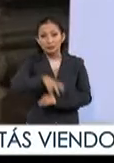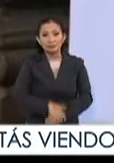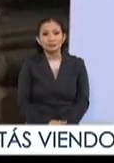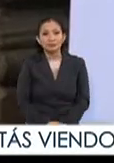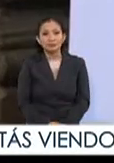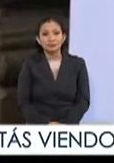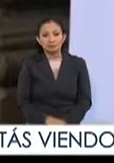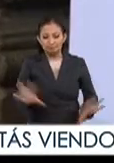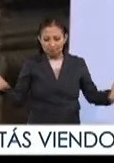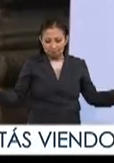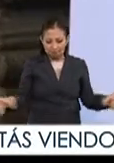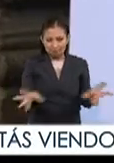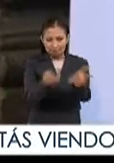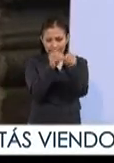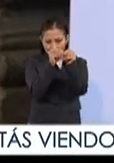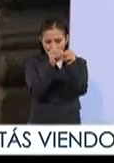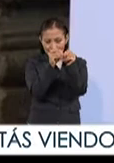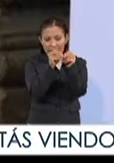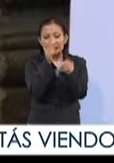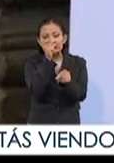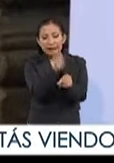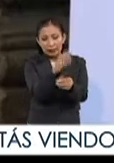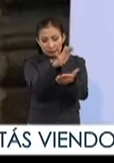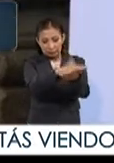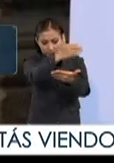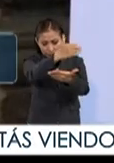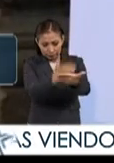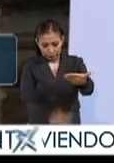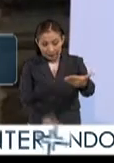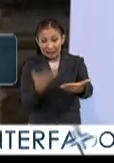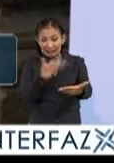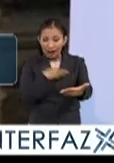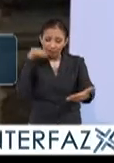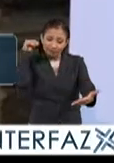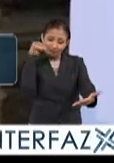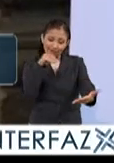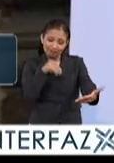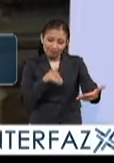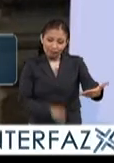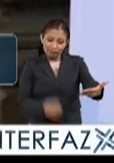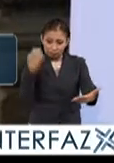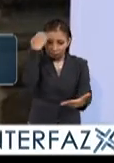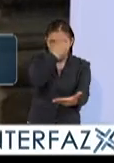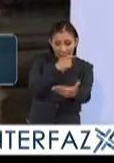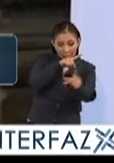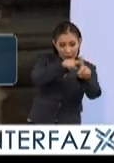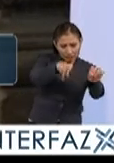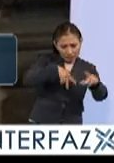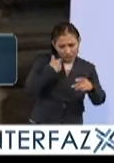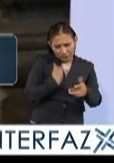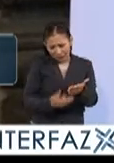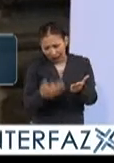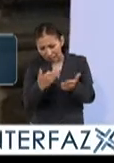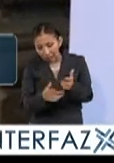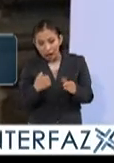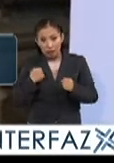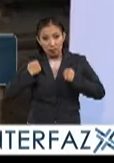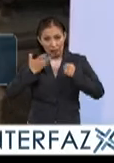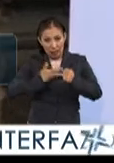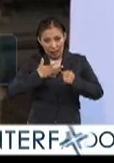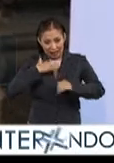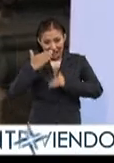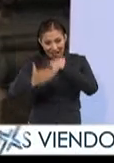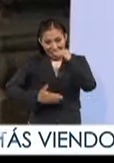En resumen se trata de un documento que contiene la evaluación de las debilidades y las fortalezas